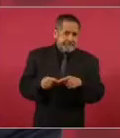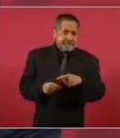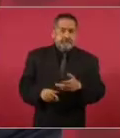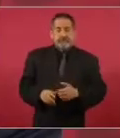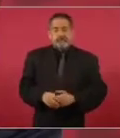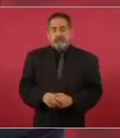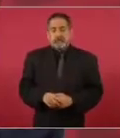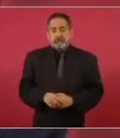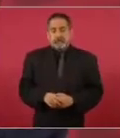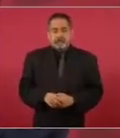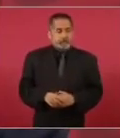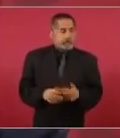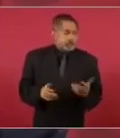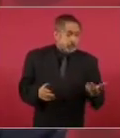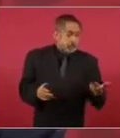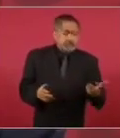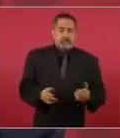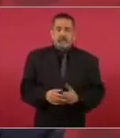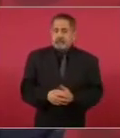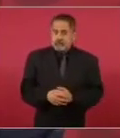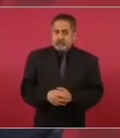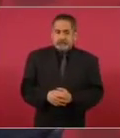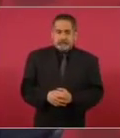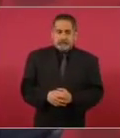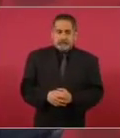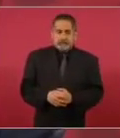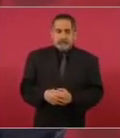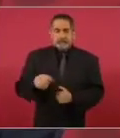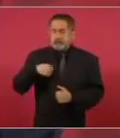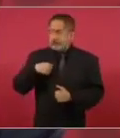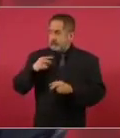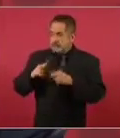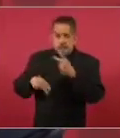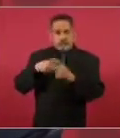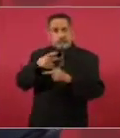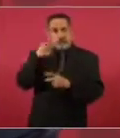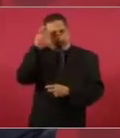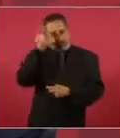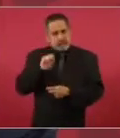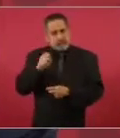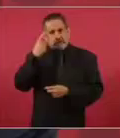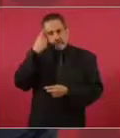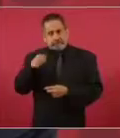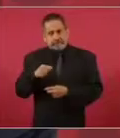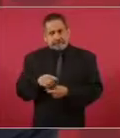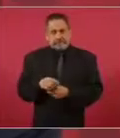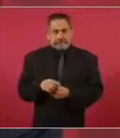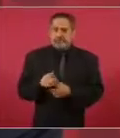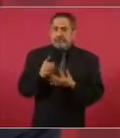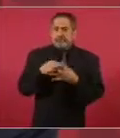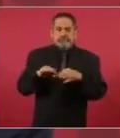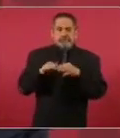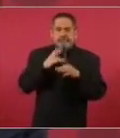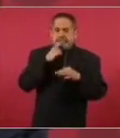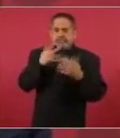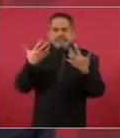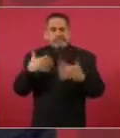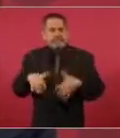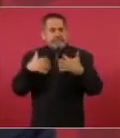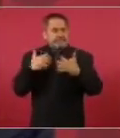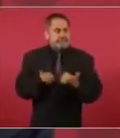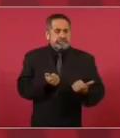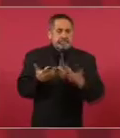¿Y por qué voy a Sinaloa? Porque nos importa la producción